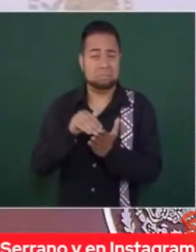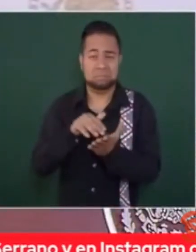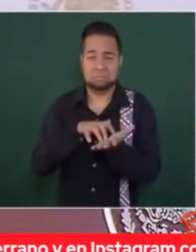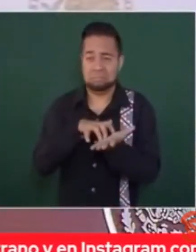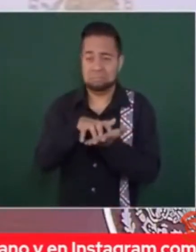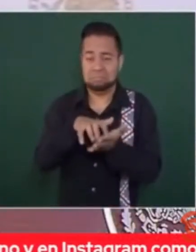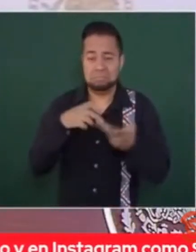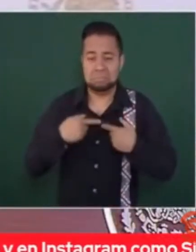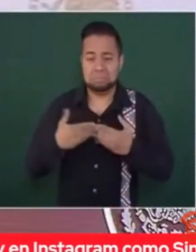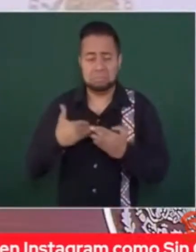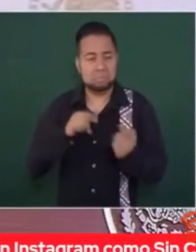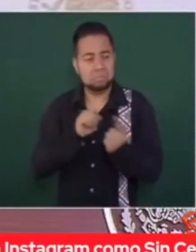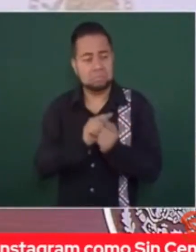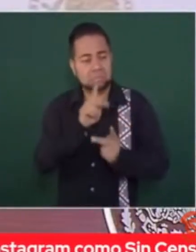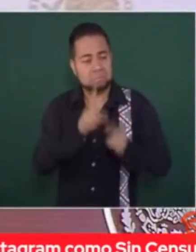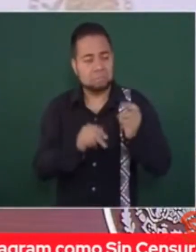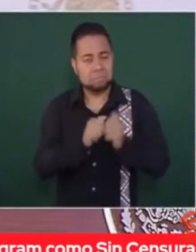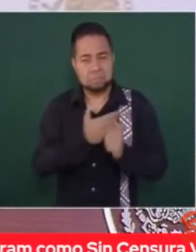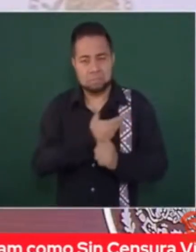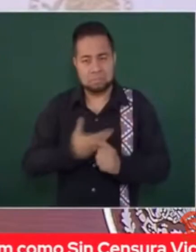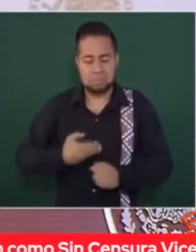Ahora que hablé con el presidente Biden,